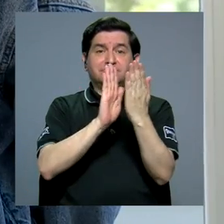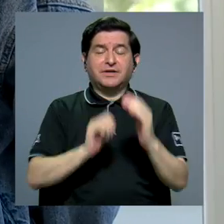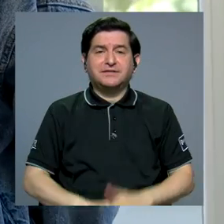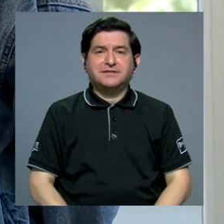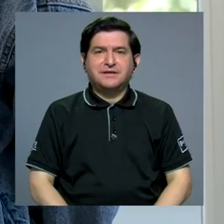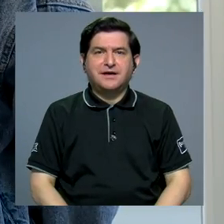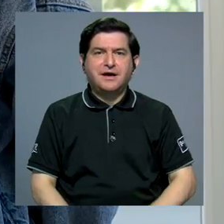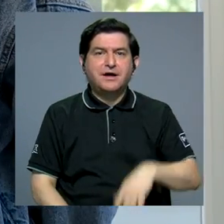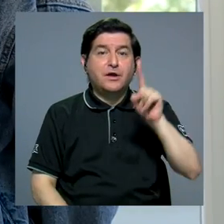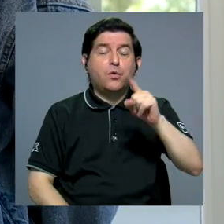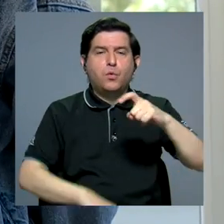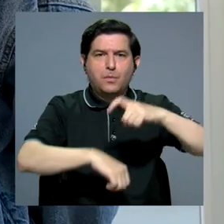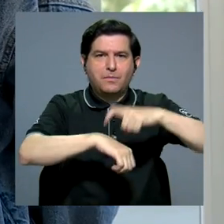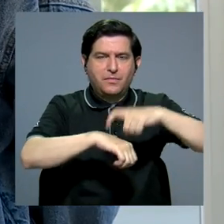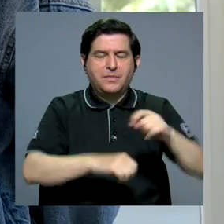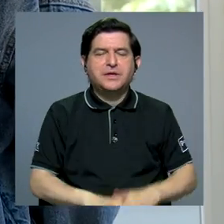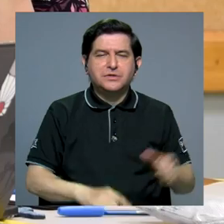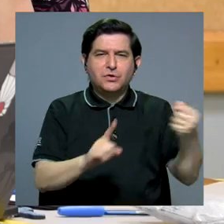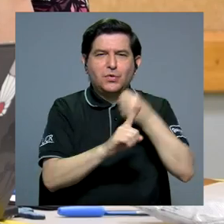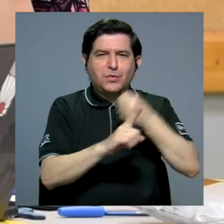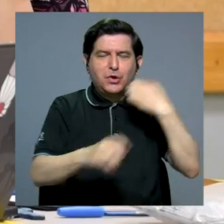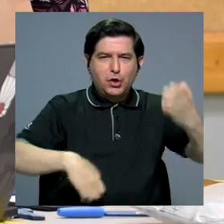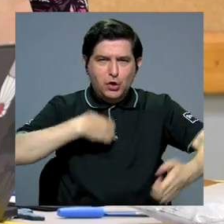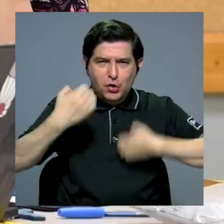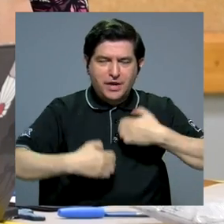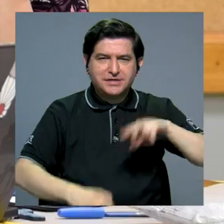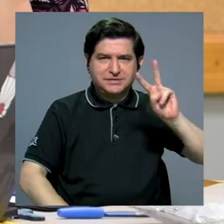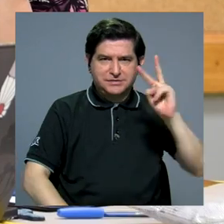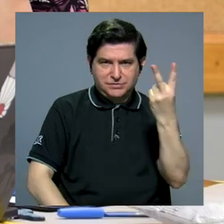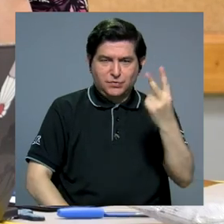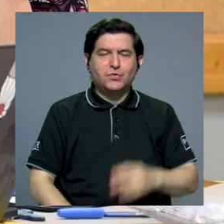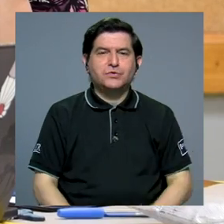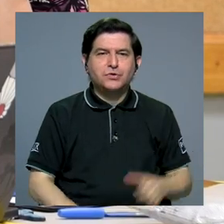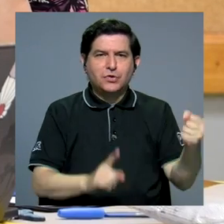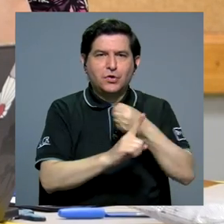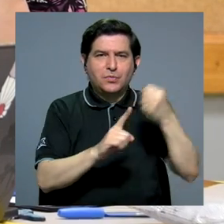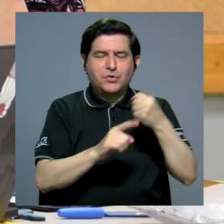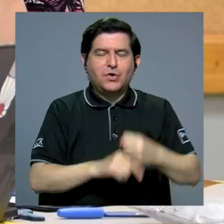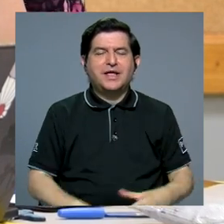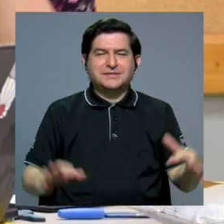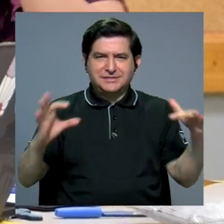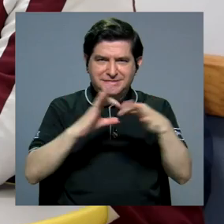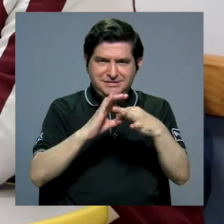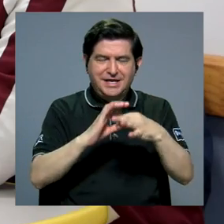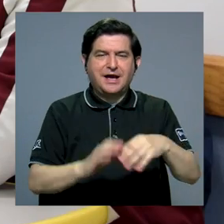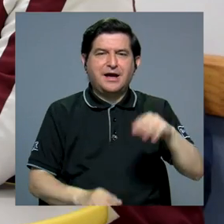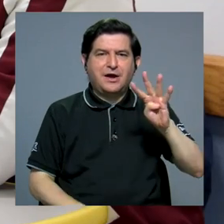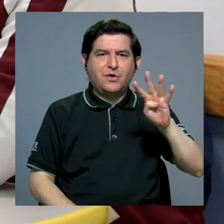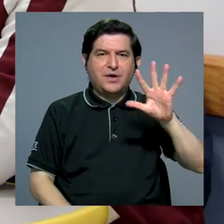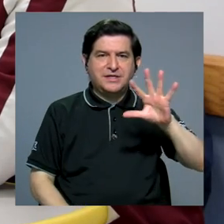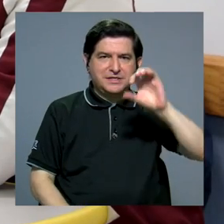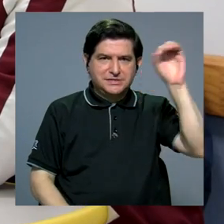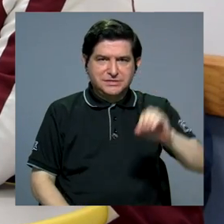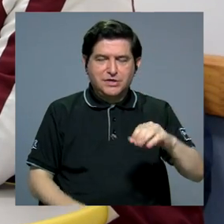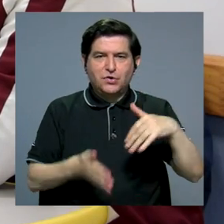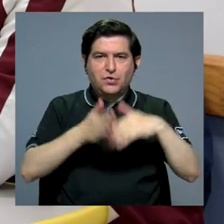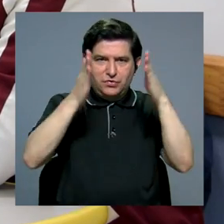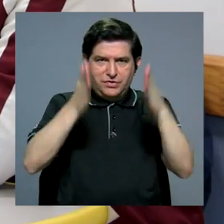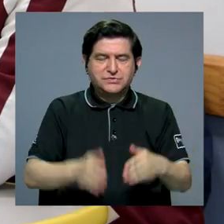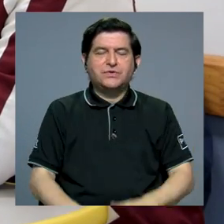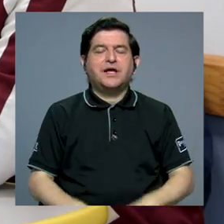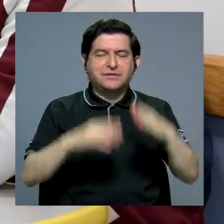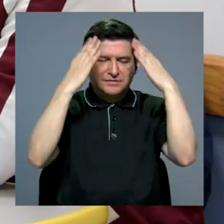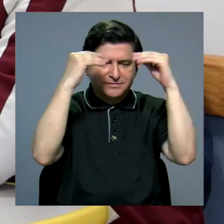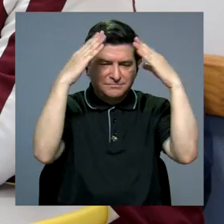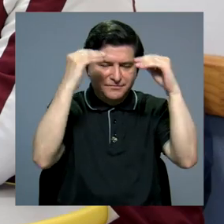al menos a un episodio de violencia emocional. En segundo lugar, tenemos violencia sexual, con más de 45% de las estudiantes que